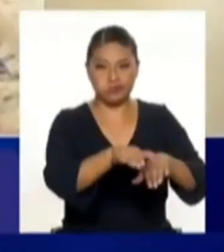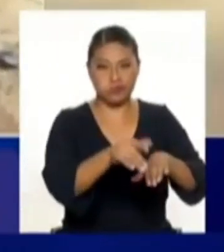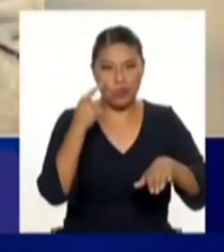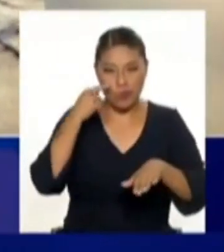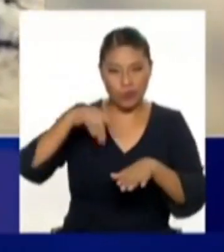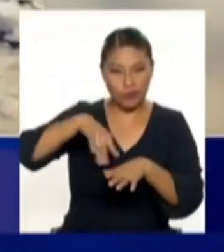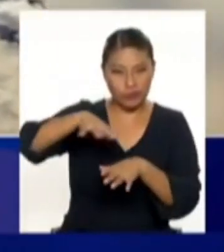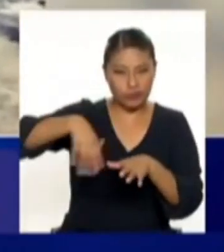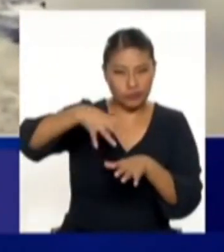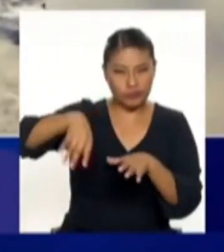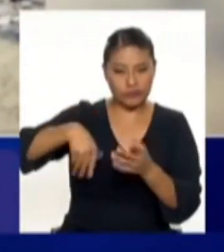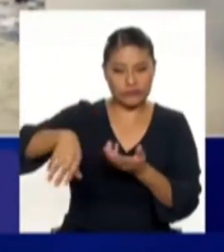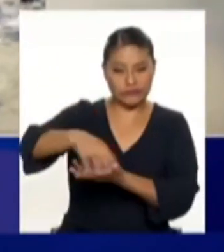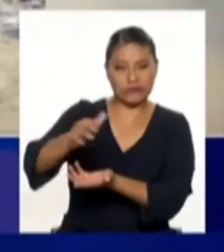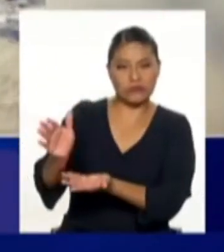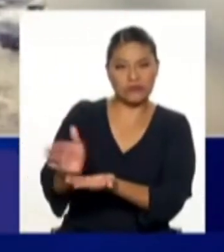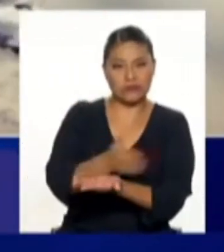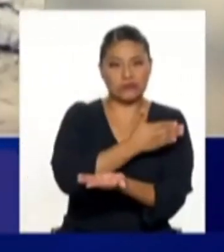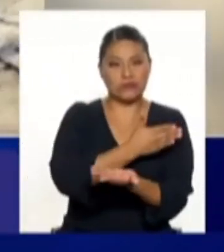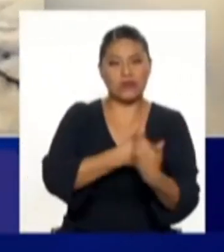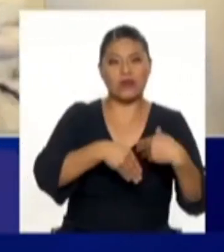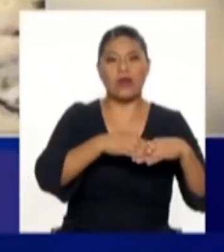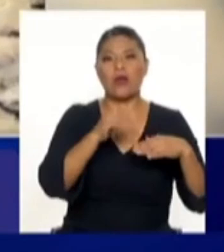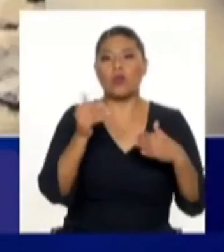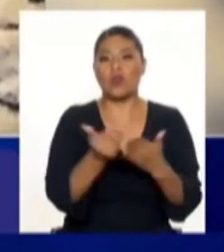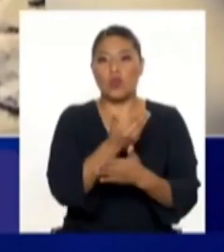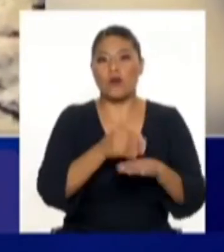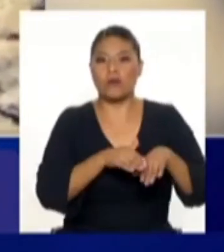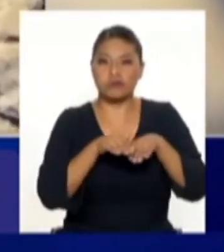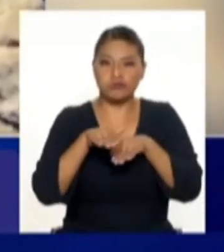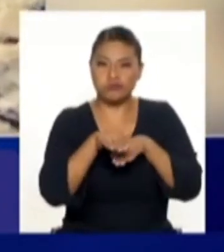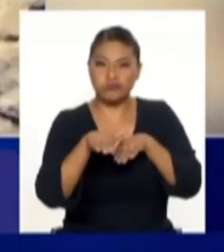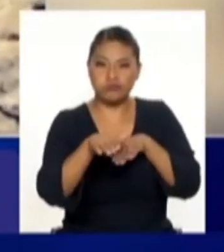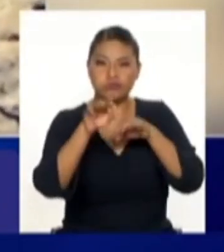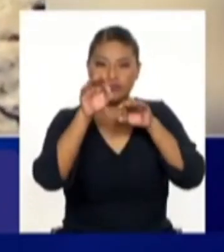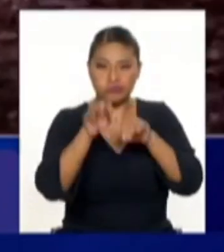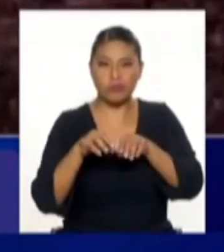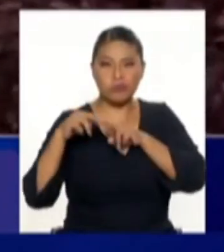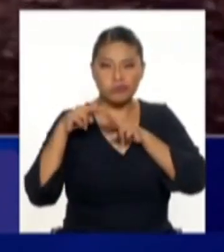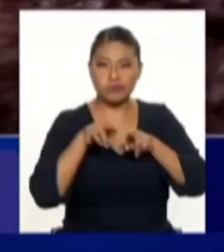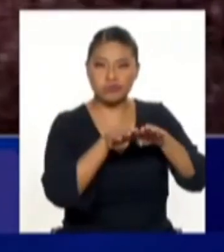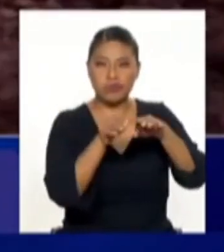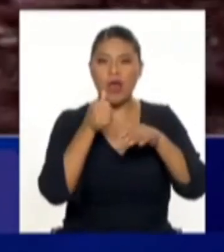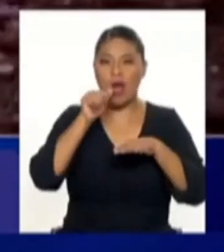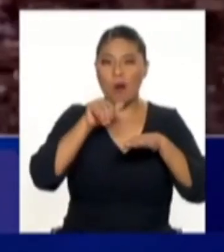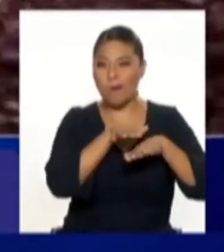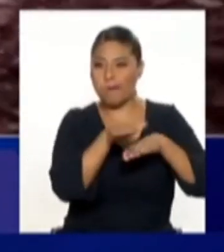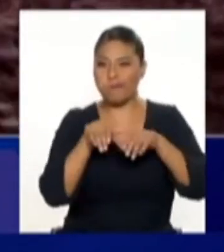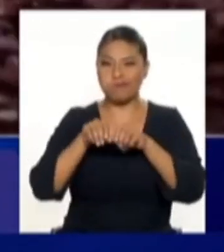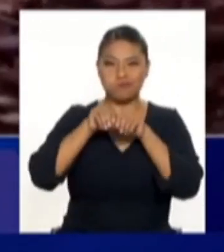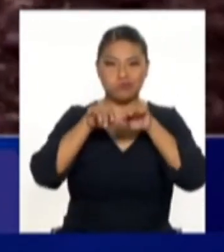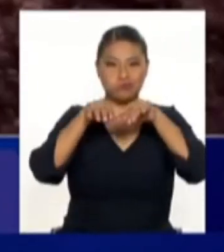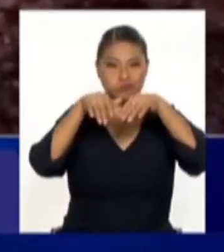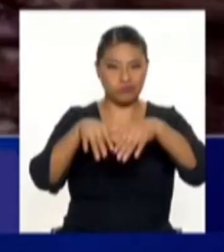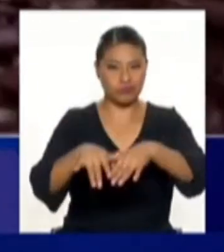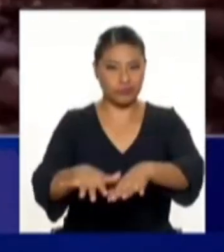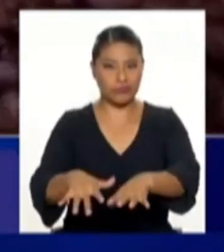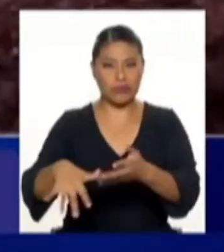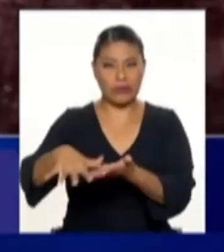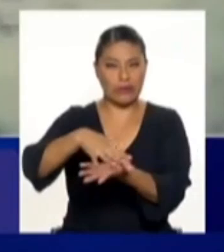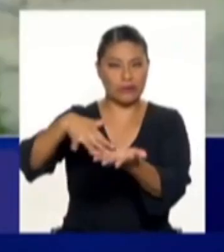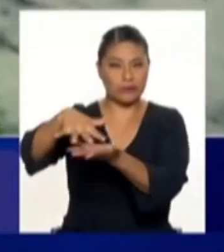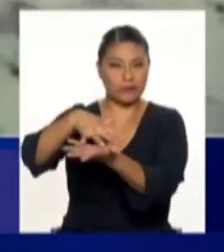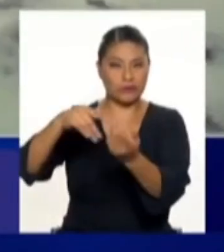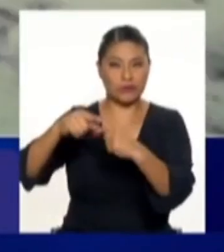islotes que se formaron, sacarlos de ese lugar para poder darle una vía directa y que esta agua no vaya a cuesta abajo destruyendo